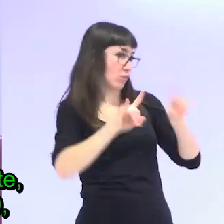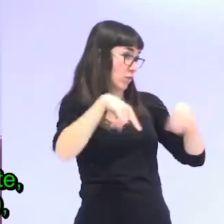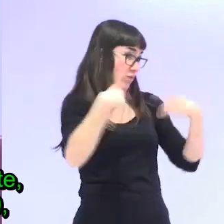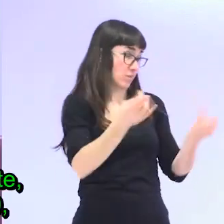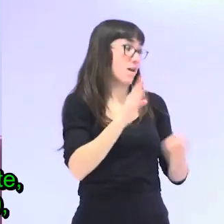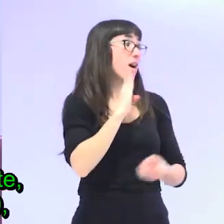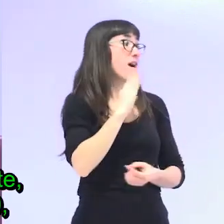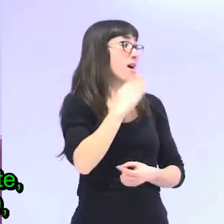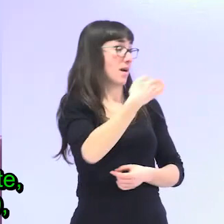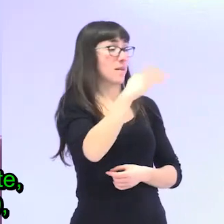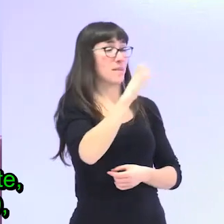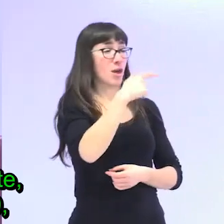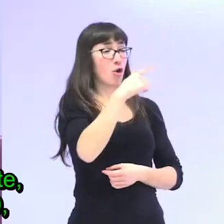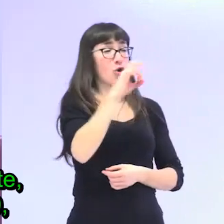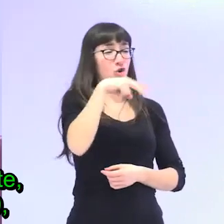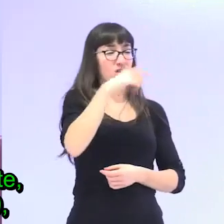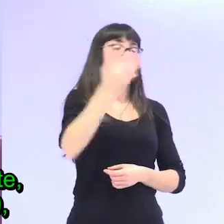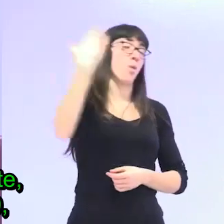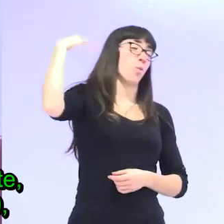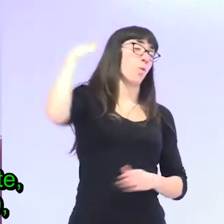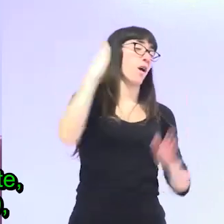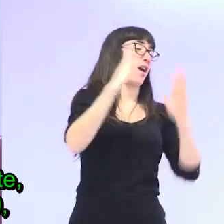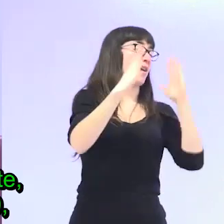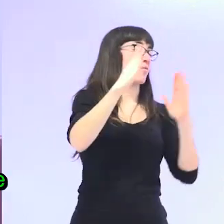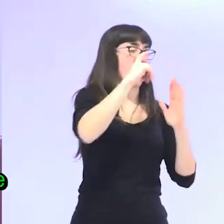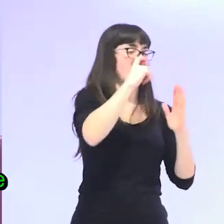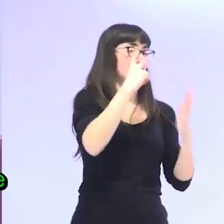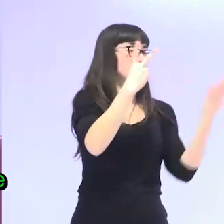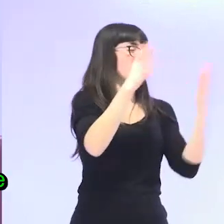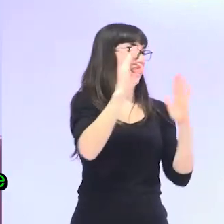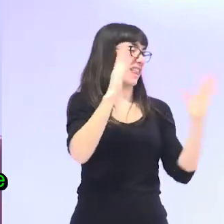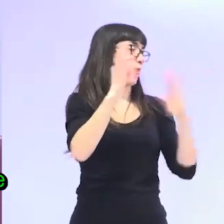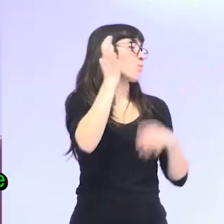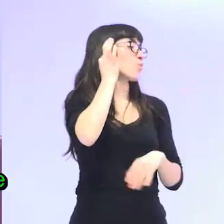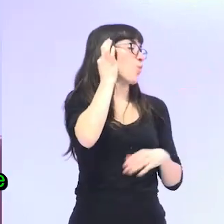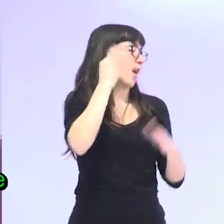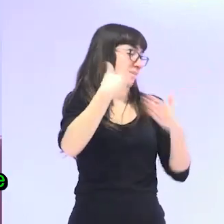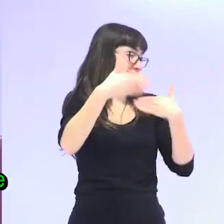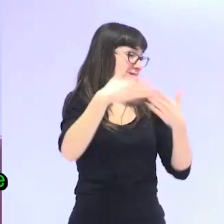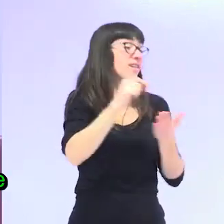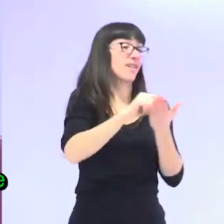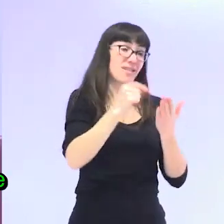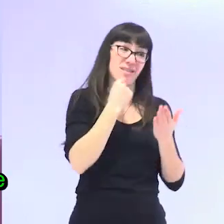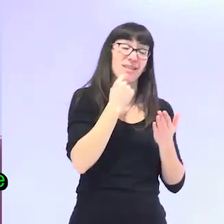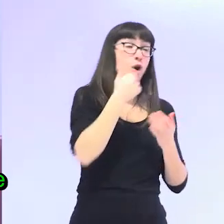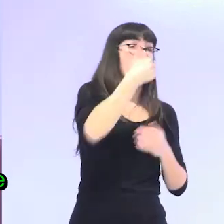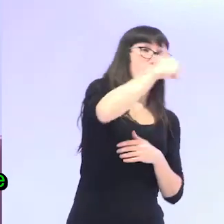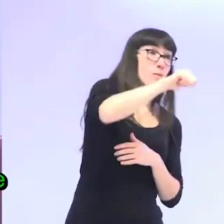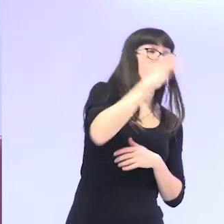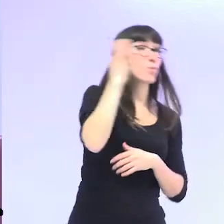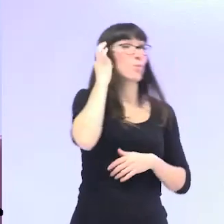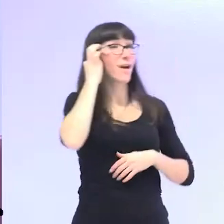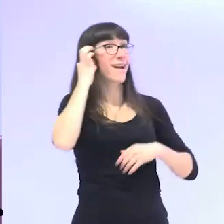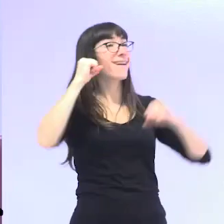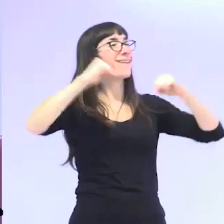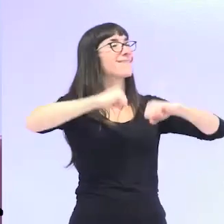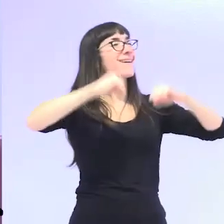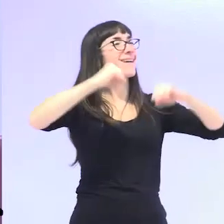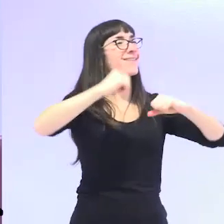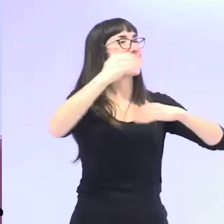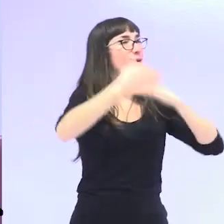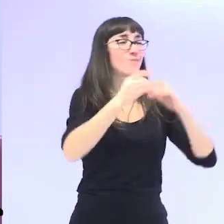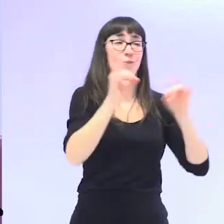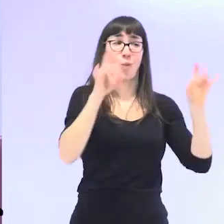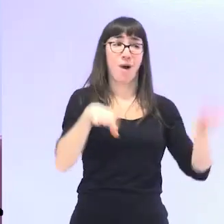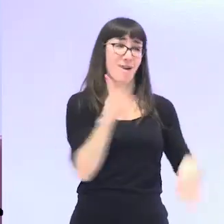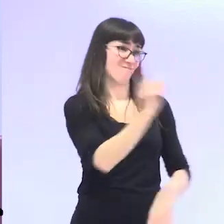ya lo decía Susan Sontag en los años 70, que decía que no es lo mismo envejecer siendo hombre que siendo mujer. Estamos en 2019